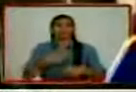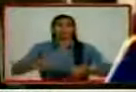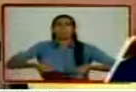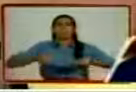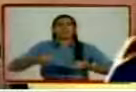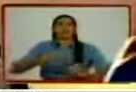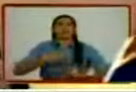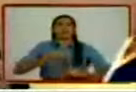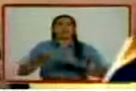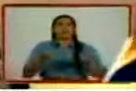Correa también expresó que...